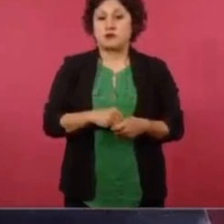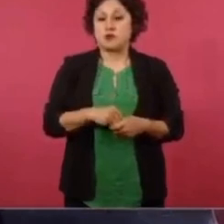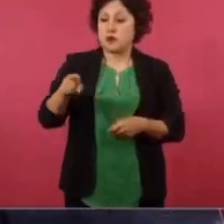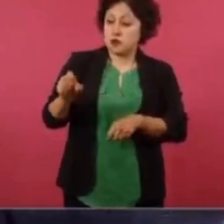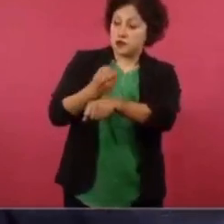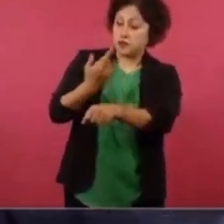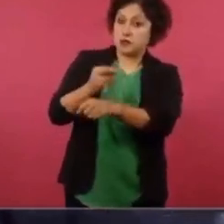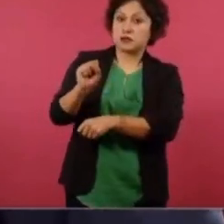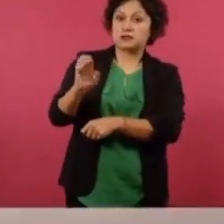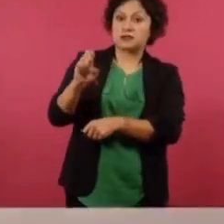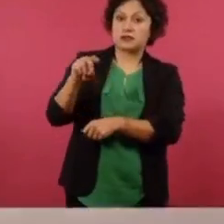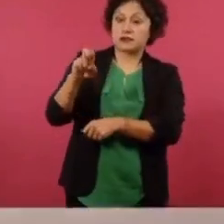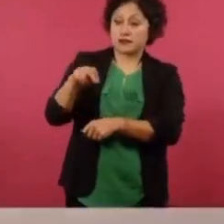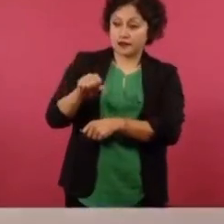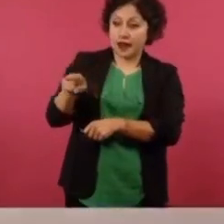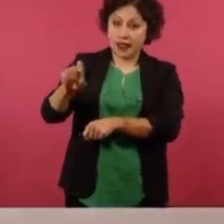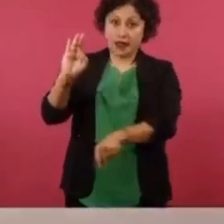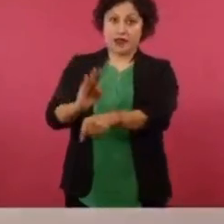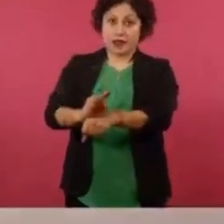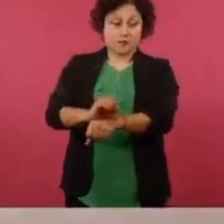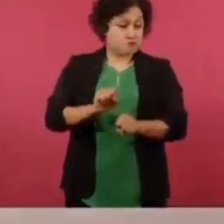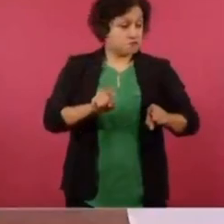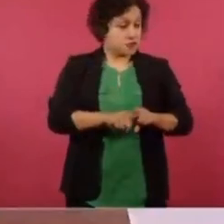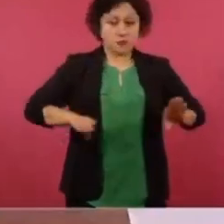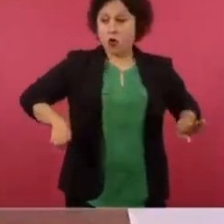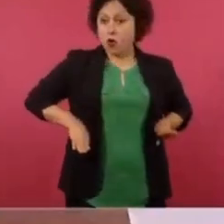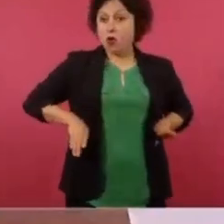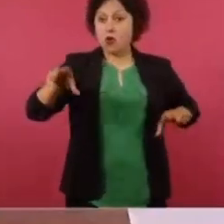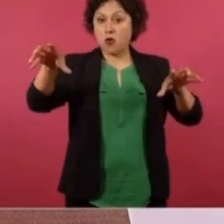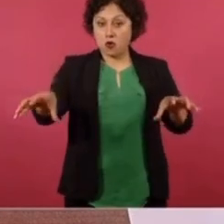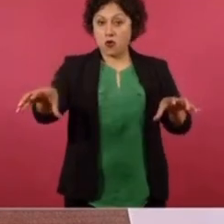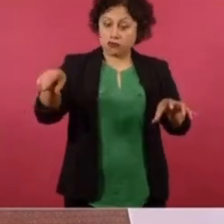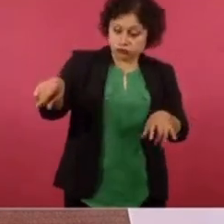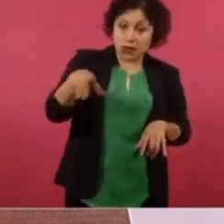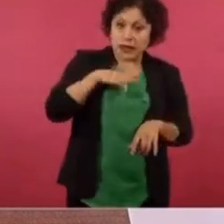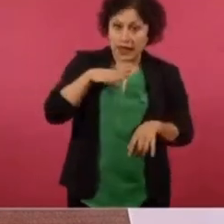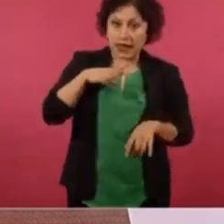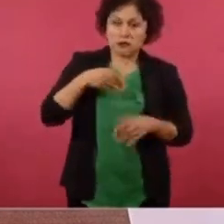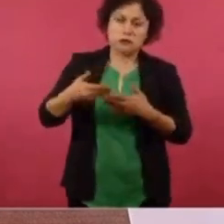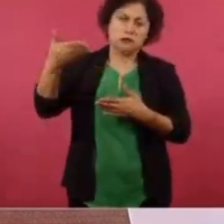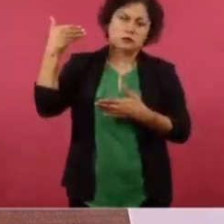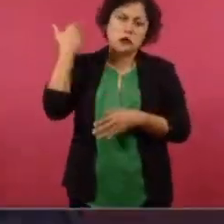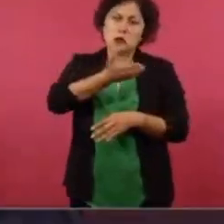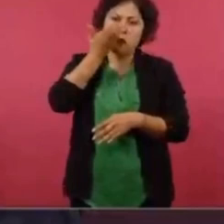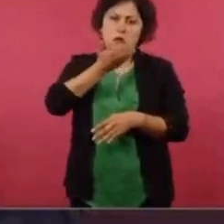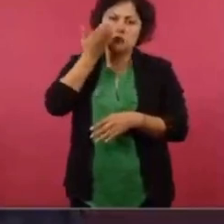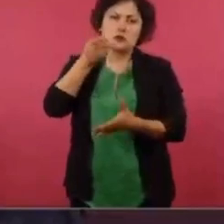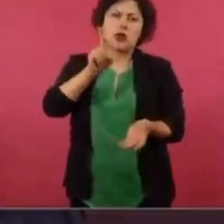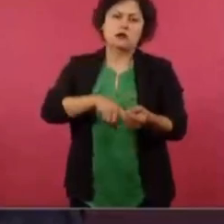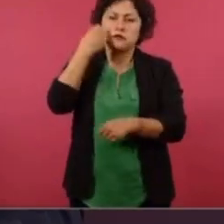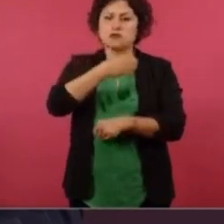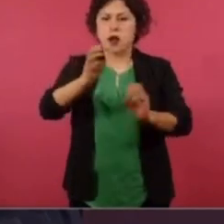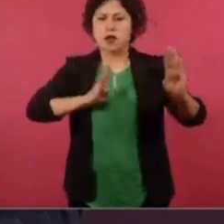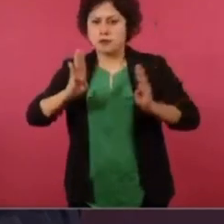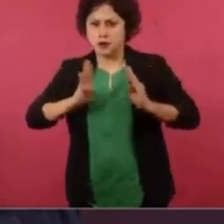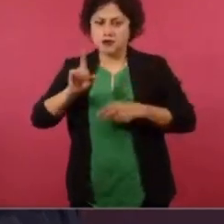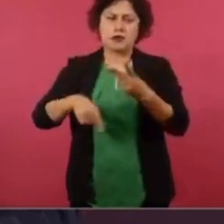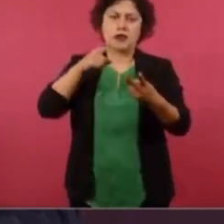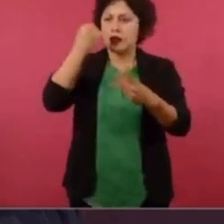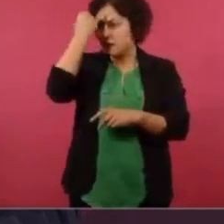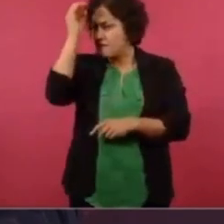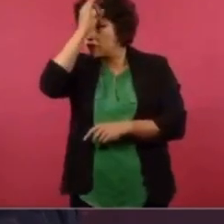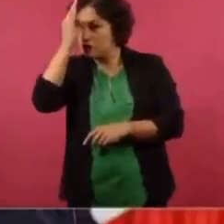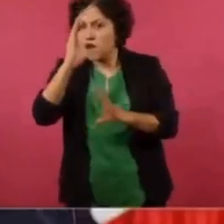la Defensa, que tiene una tradición de formación a sus elementos, tiene colegios, hay doctrina,